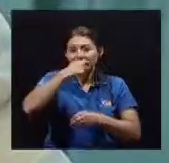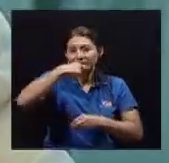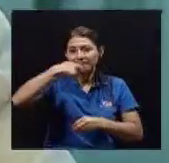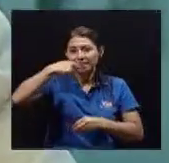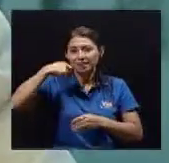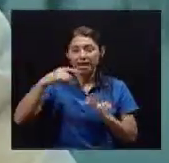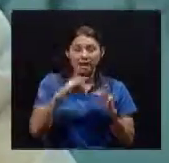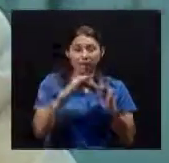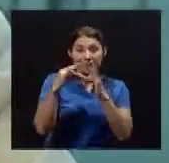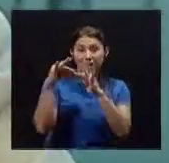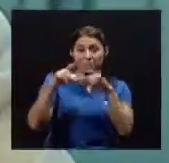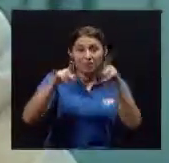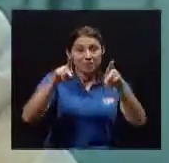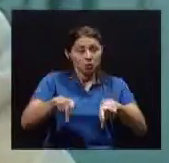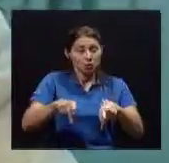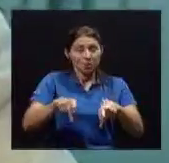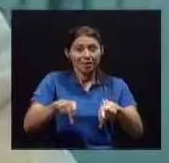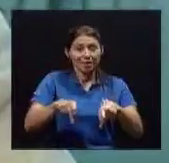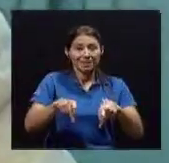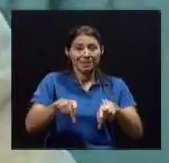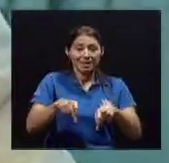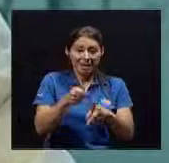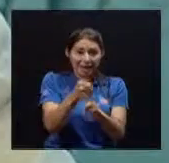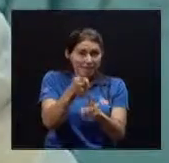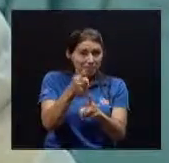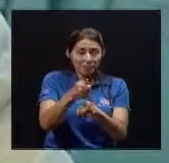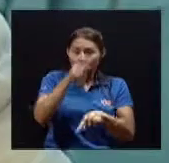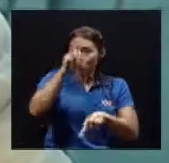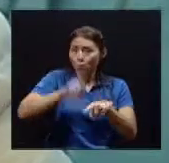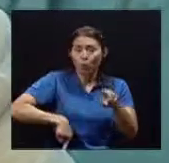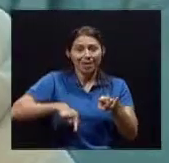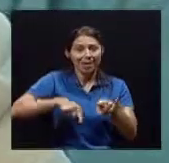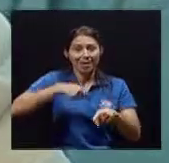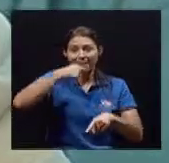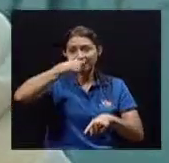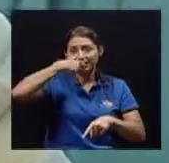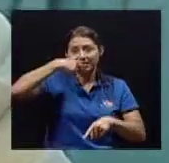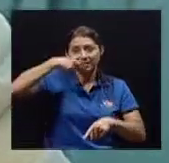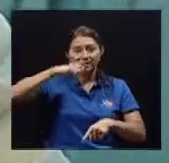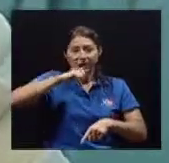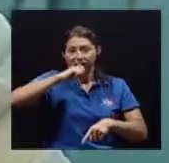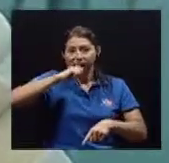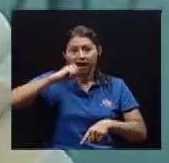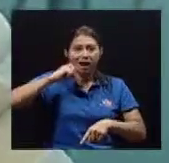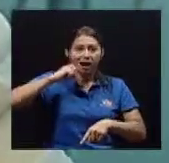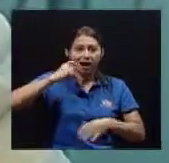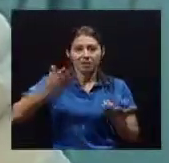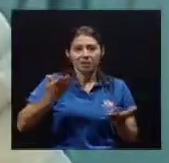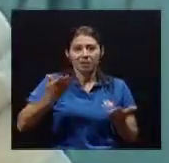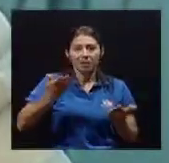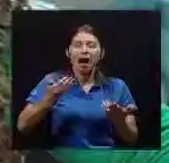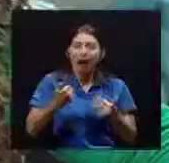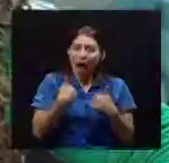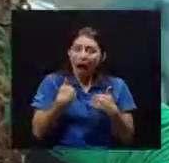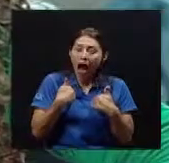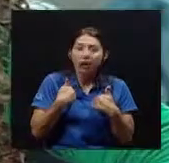Especialmente En los pacientes Que no pueden Por sí mismos Lavarse las piezas Dentales Y la boca Existen los